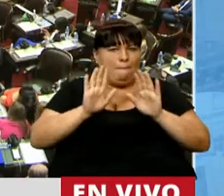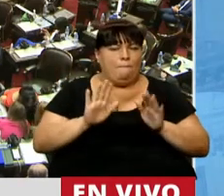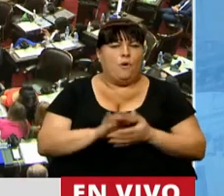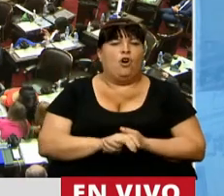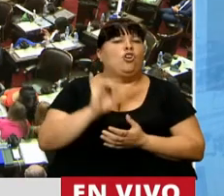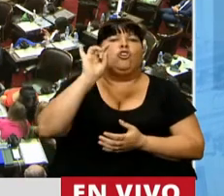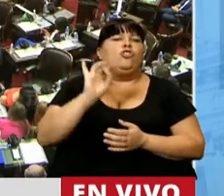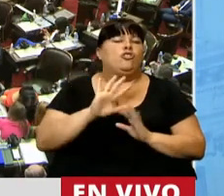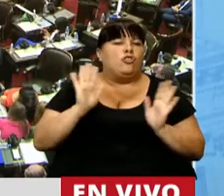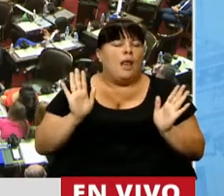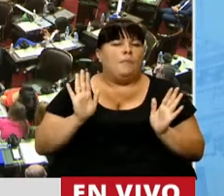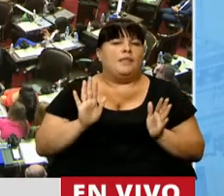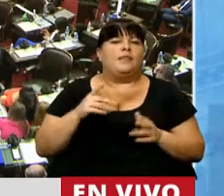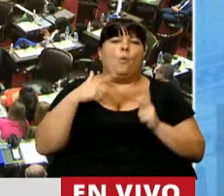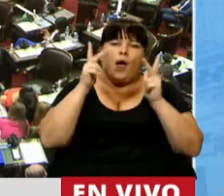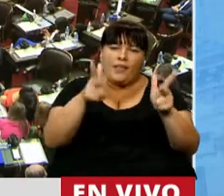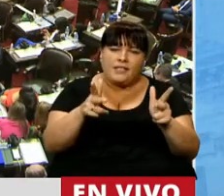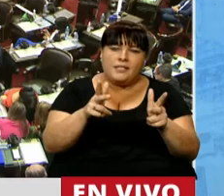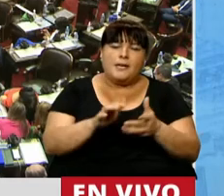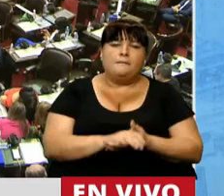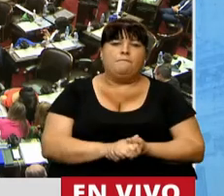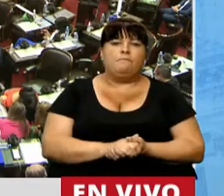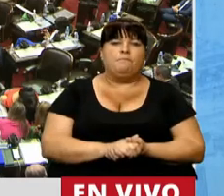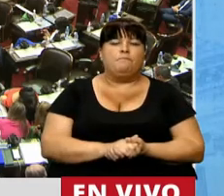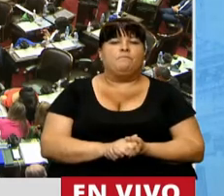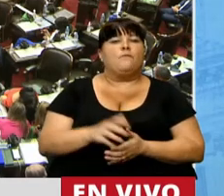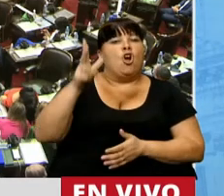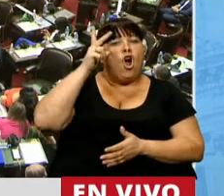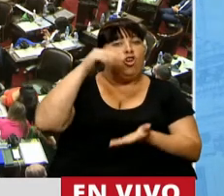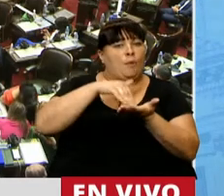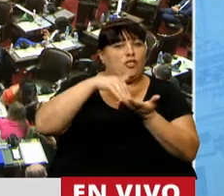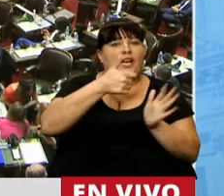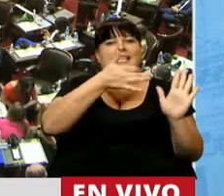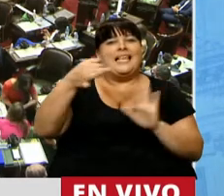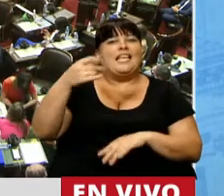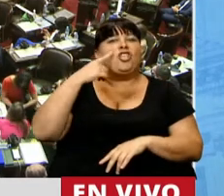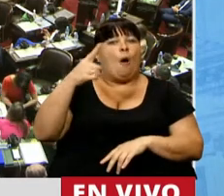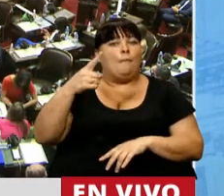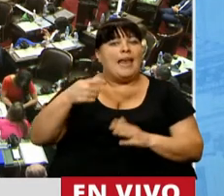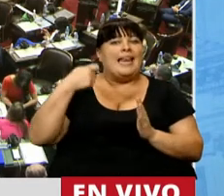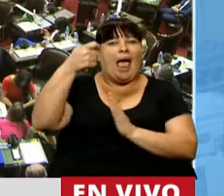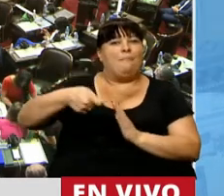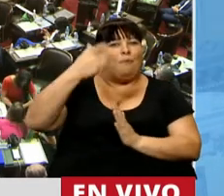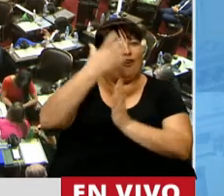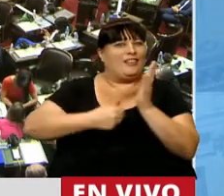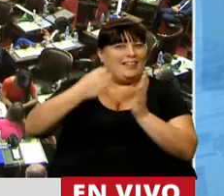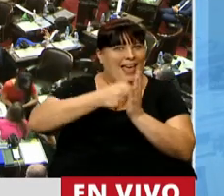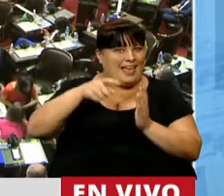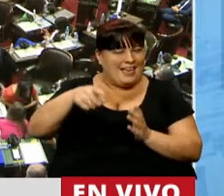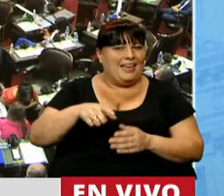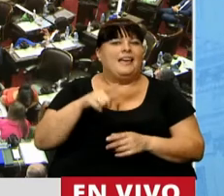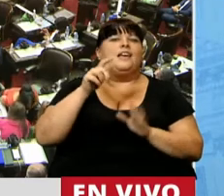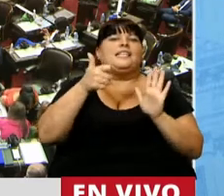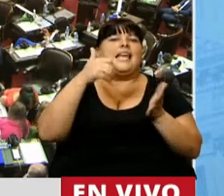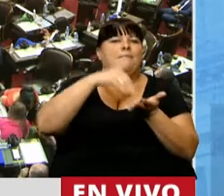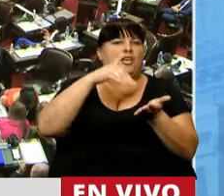Simplemente quiero decir que los 8.600.000 aportantes al sistema, que